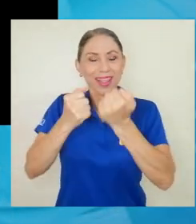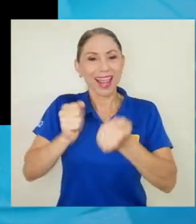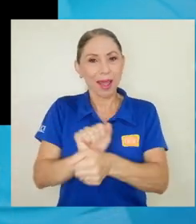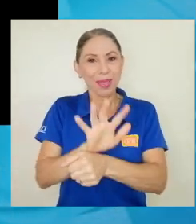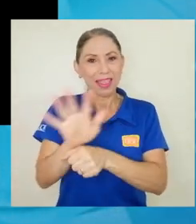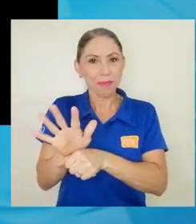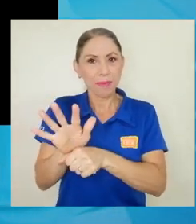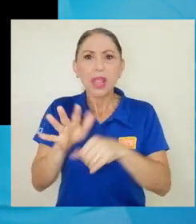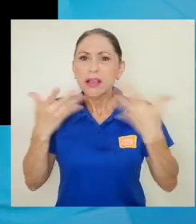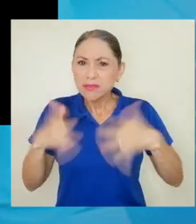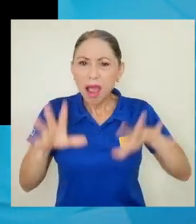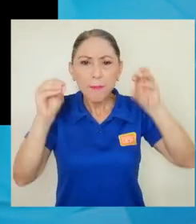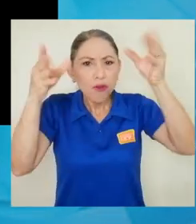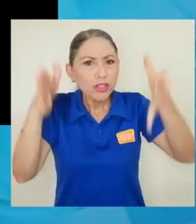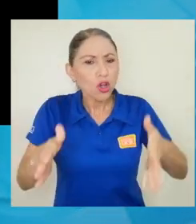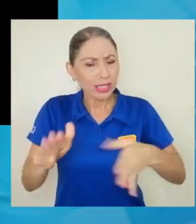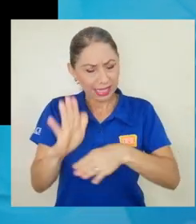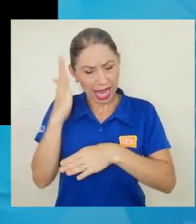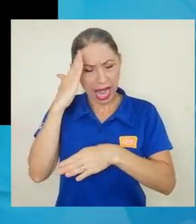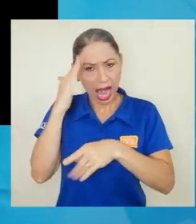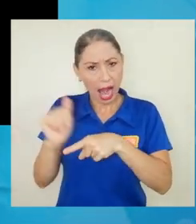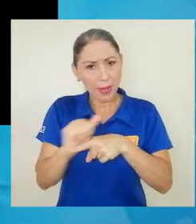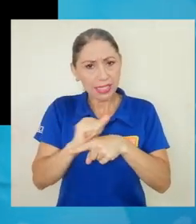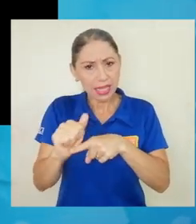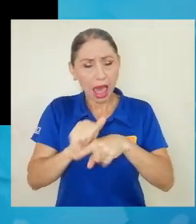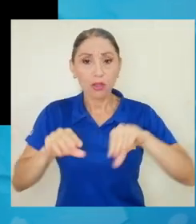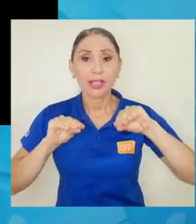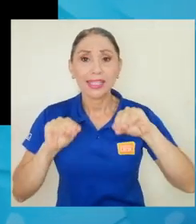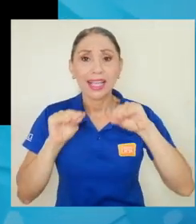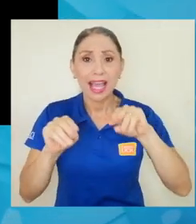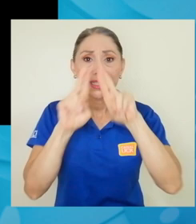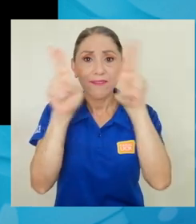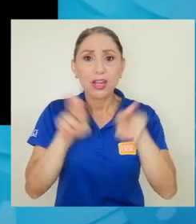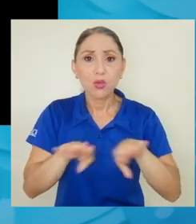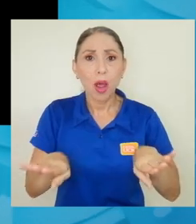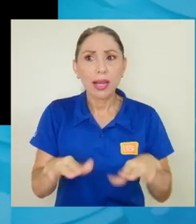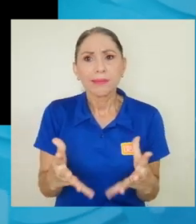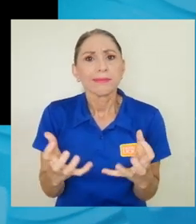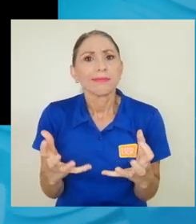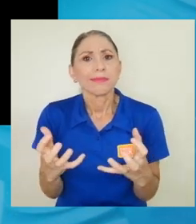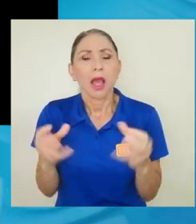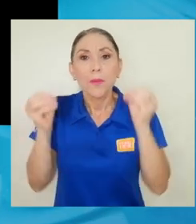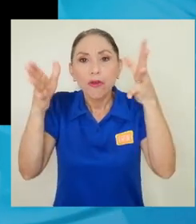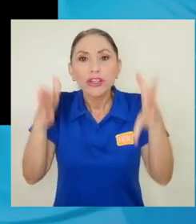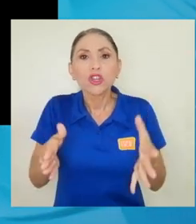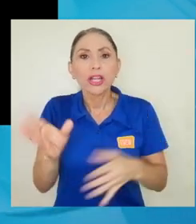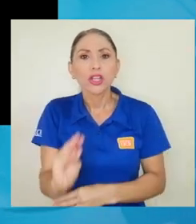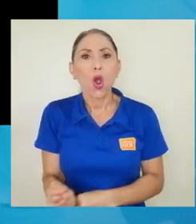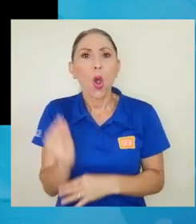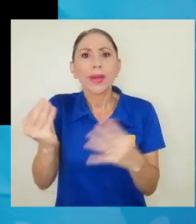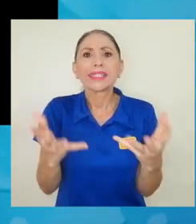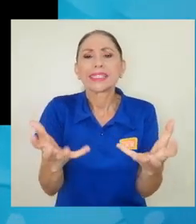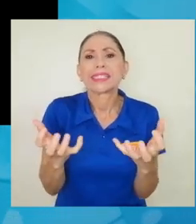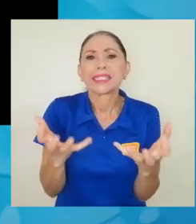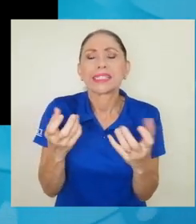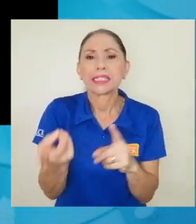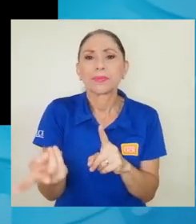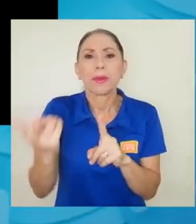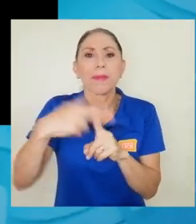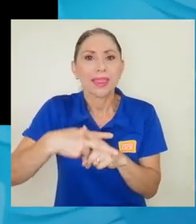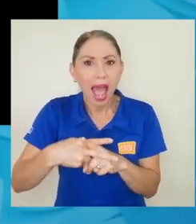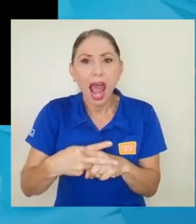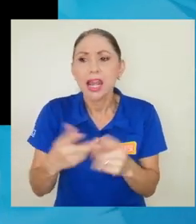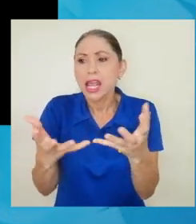profesores muy capacitados en el tema de la enseñanza virtual, con muchas ganas, profesores jóvenes, también con muchos deseos de